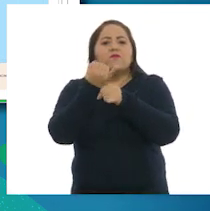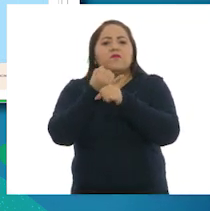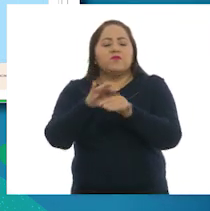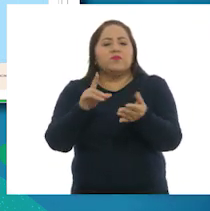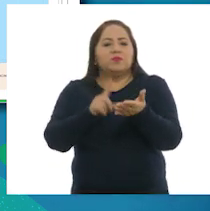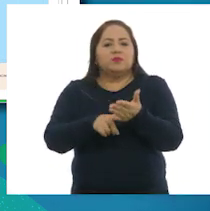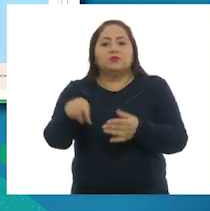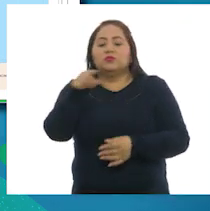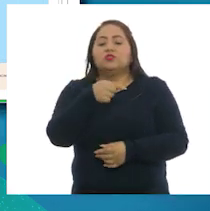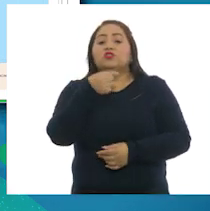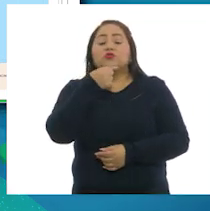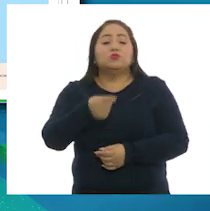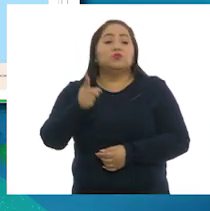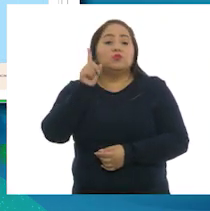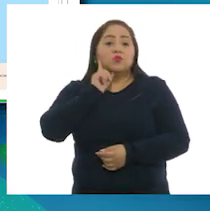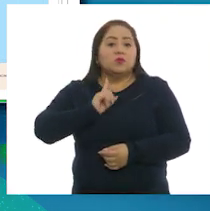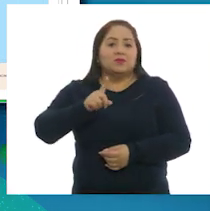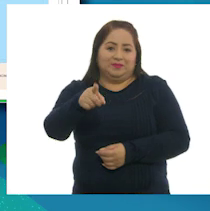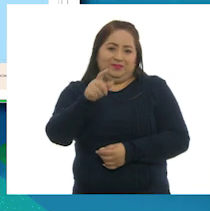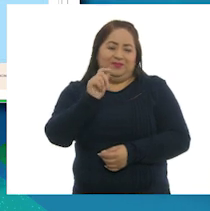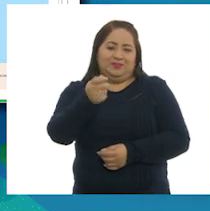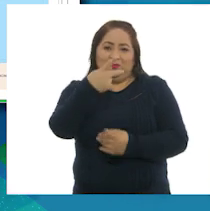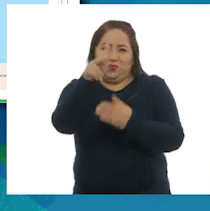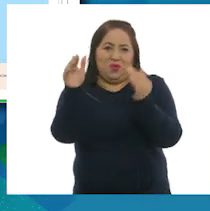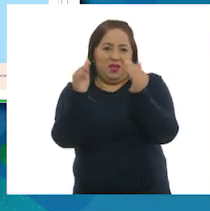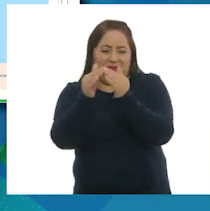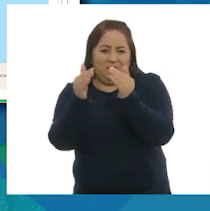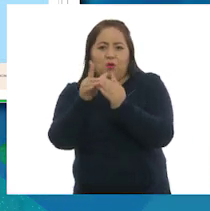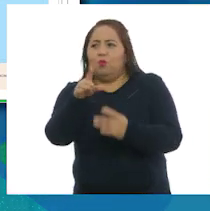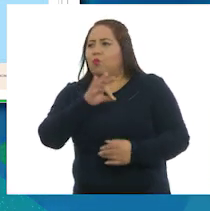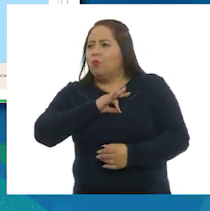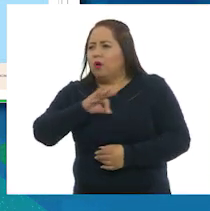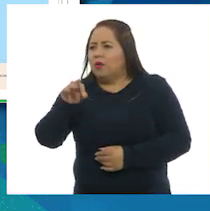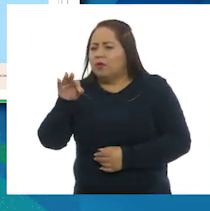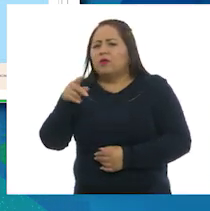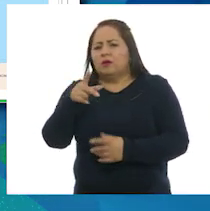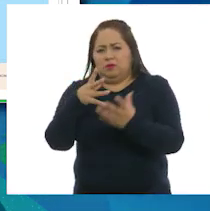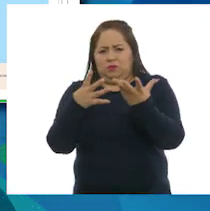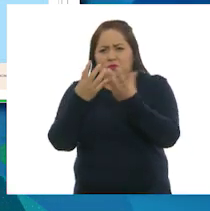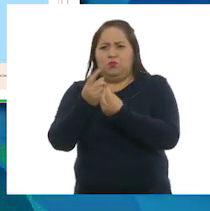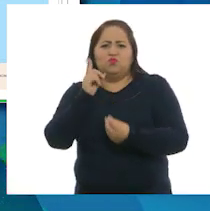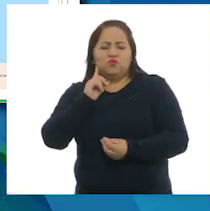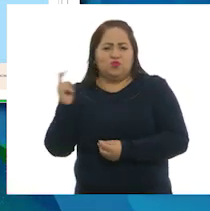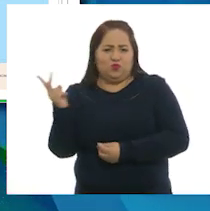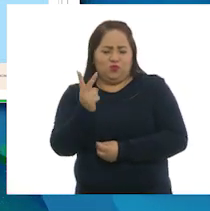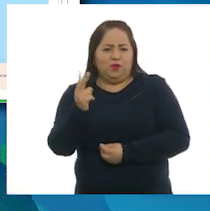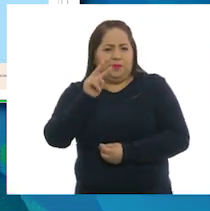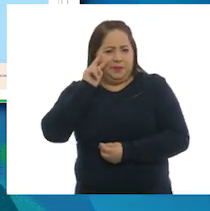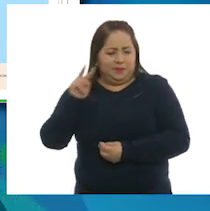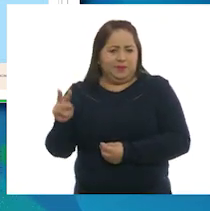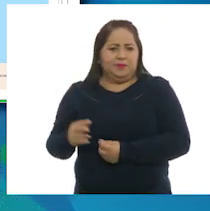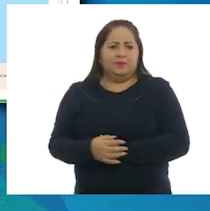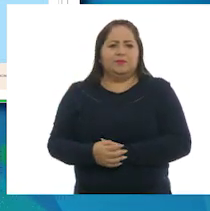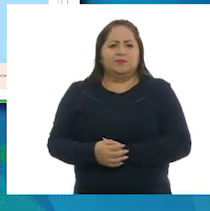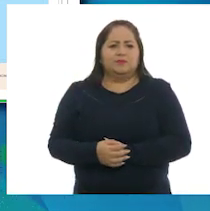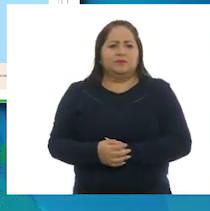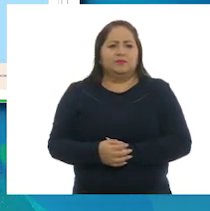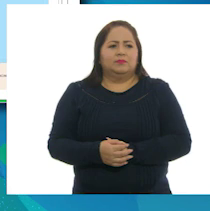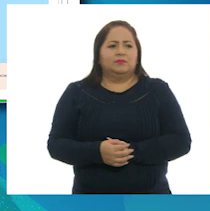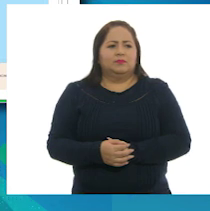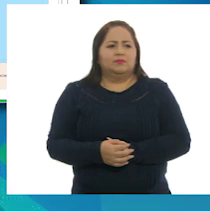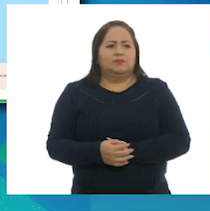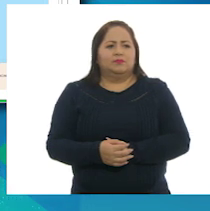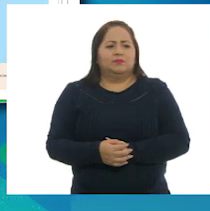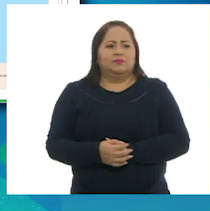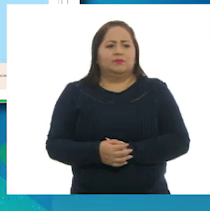presentan. Los niños y niñas que nos acompañan desde casa pueden hacerlo junto con Larisa. Es que creo que cada vez lo hago